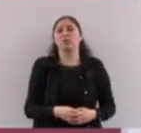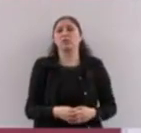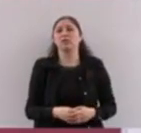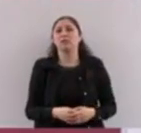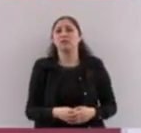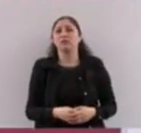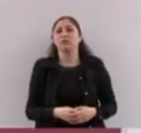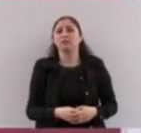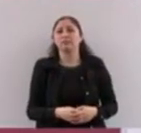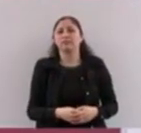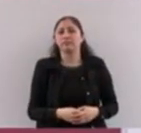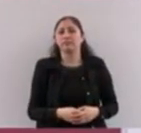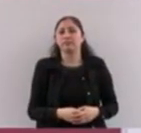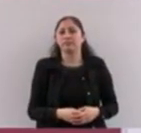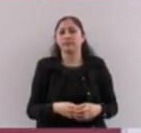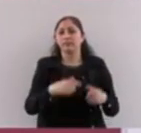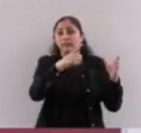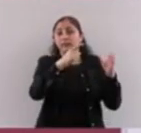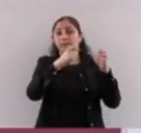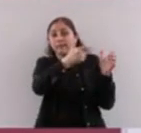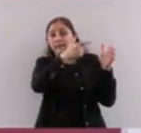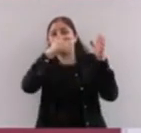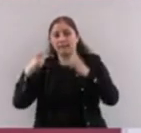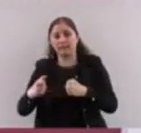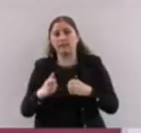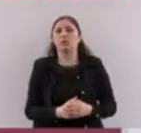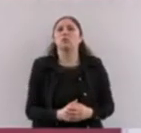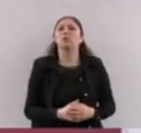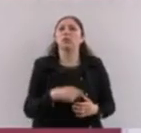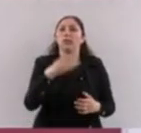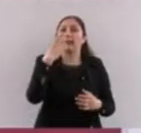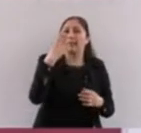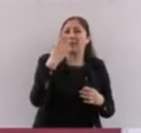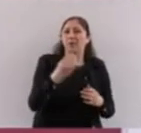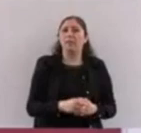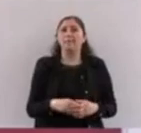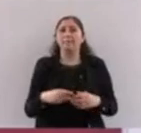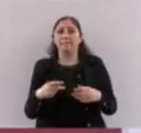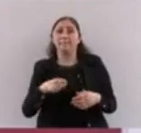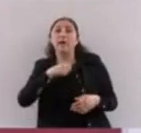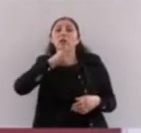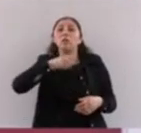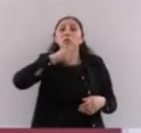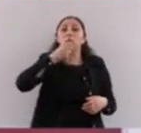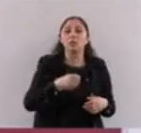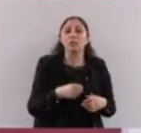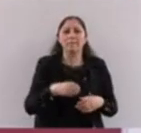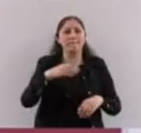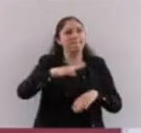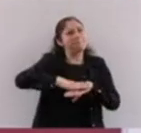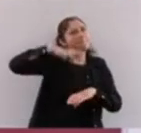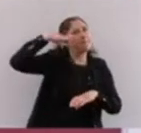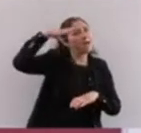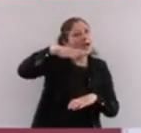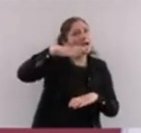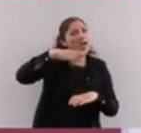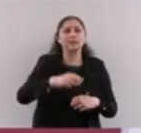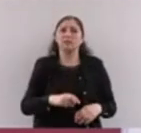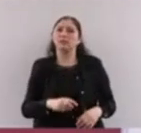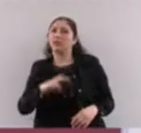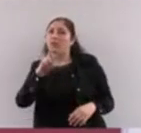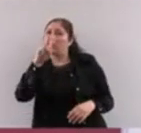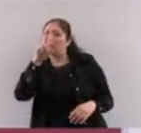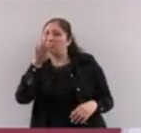incorporaron a esta pensión. Pero también dijo, pero no es suficiente y vamos a aumentar el 25